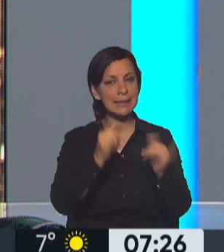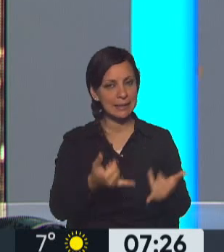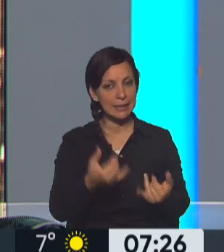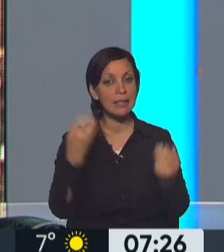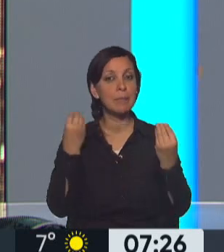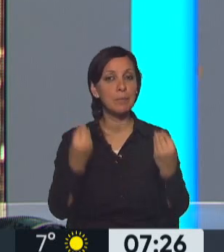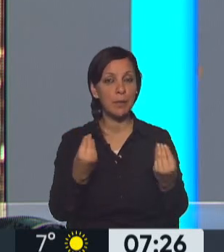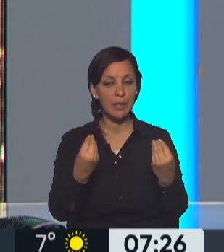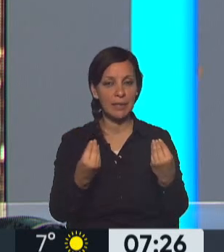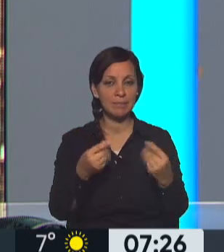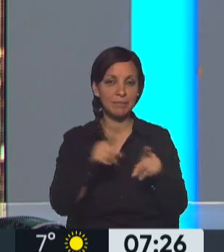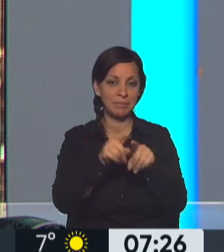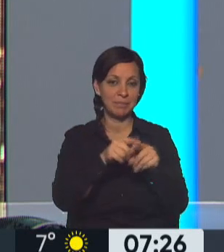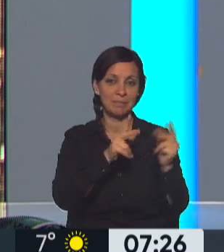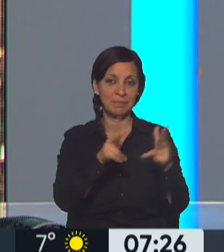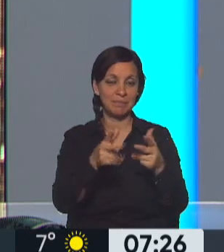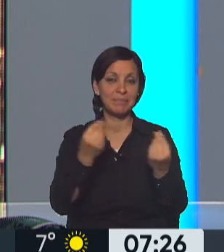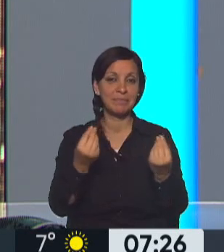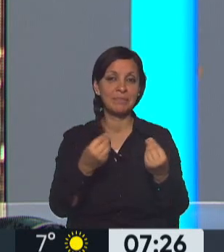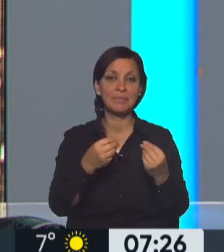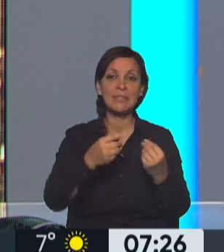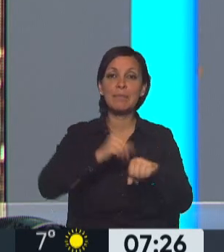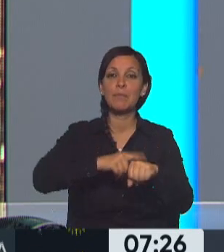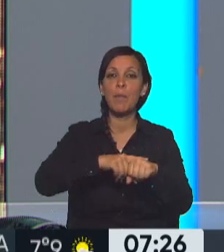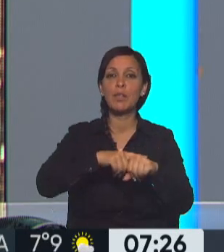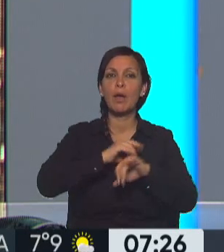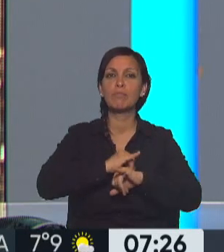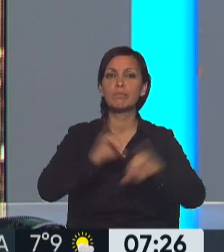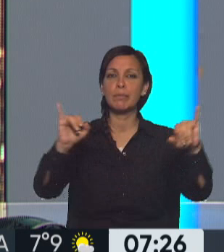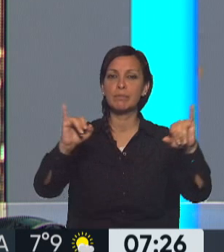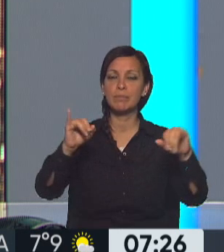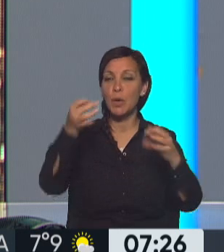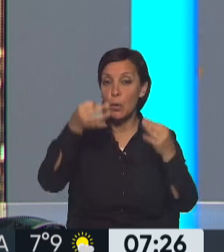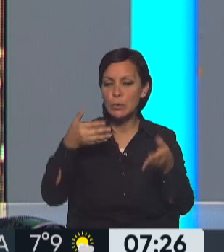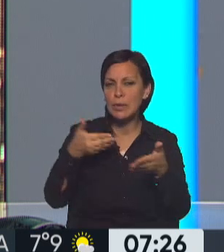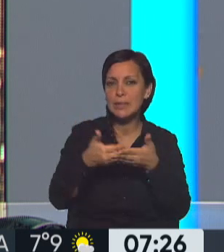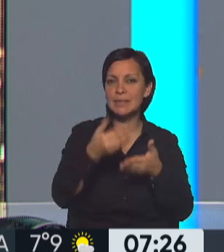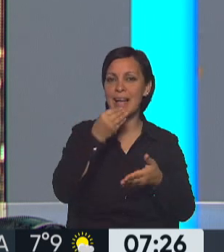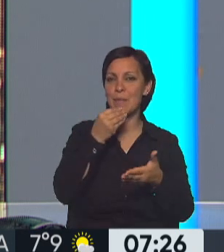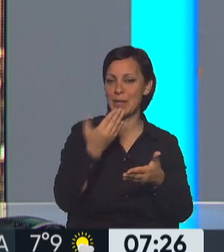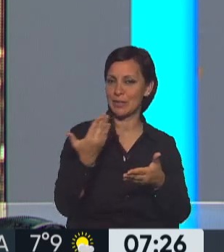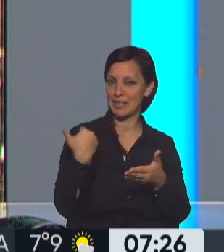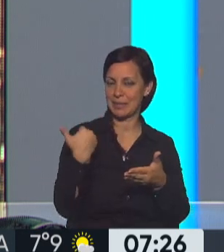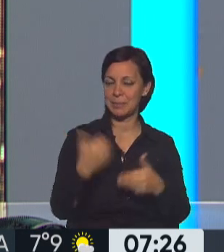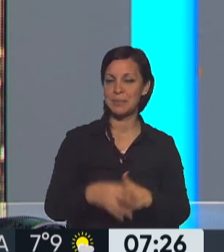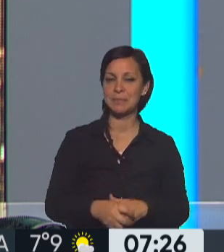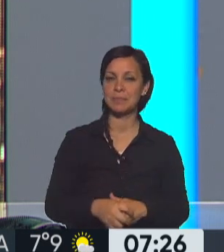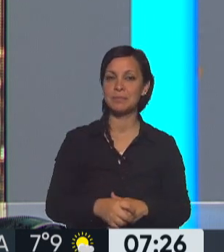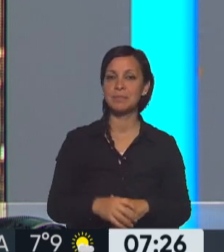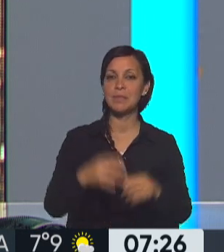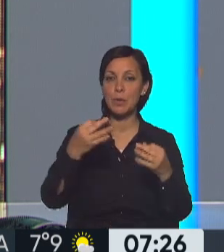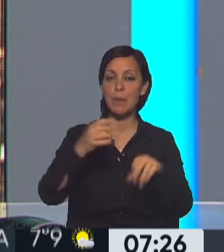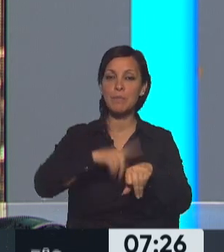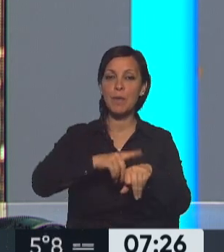y Maxi decían, el horario en el cual se conoció la noticia, casi el horario del almuerzo. Horario cuando estaba